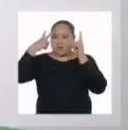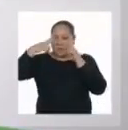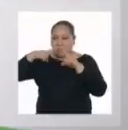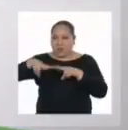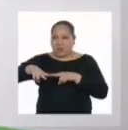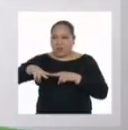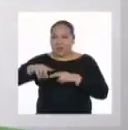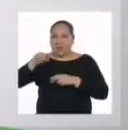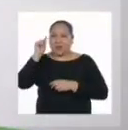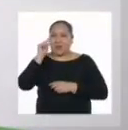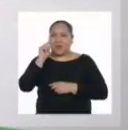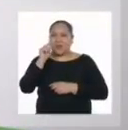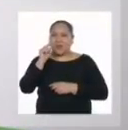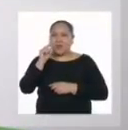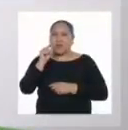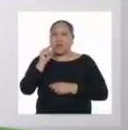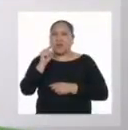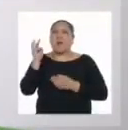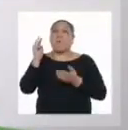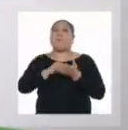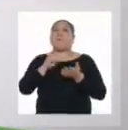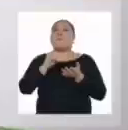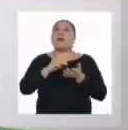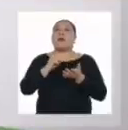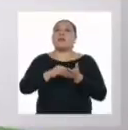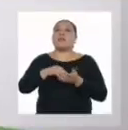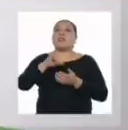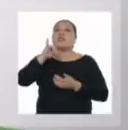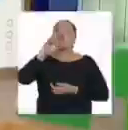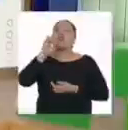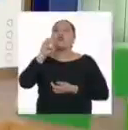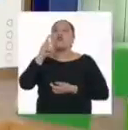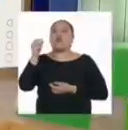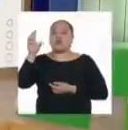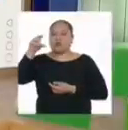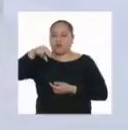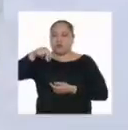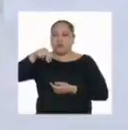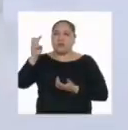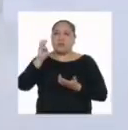ahora échale un par de gotitas más de yodo y agite el vaso nuevamente.